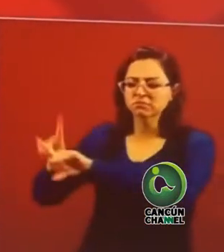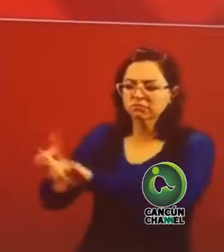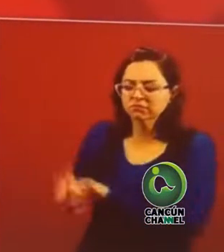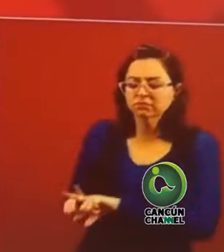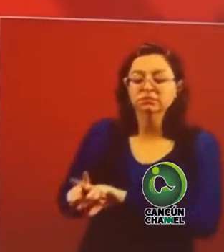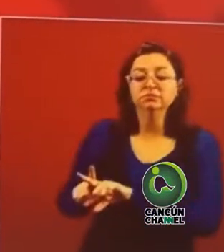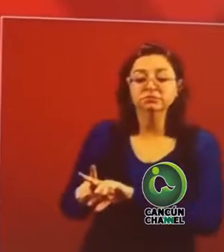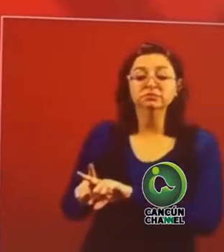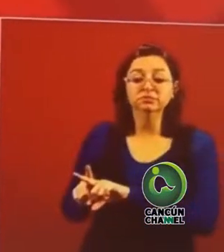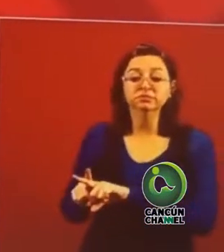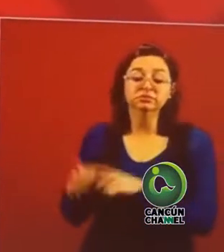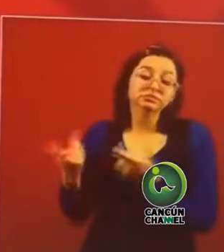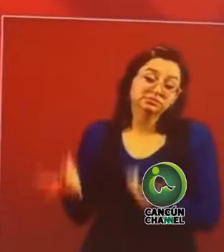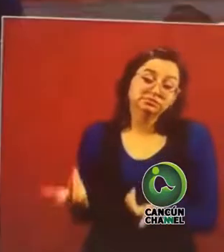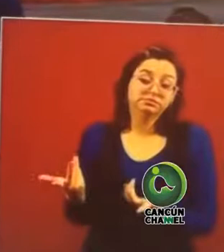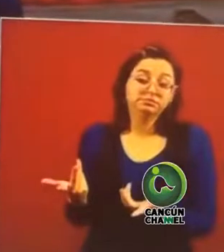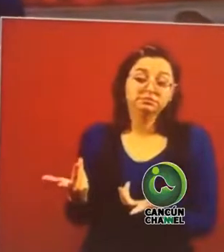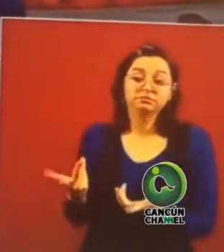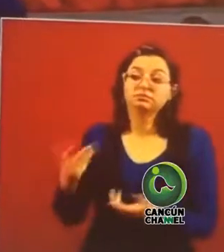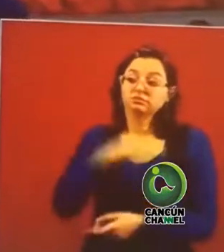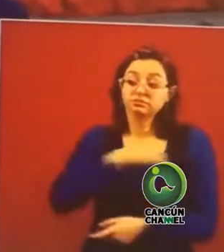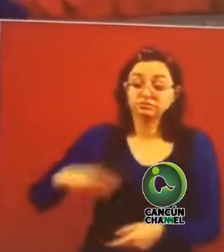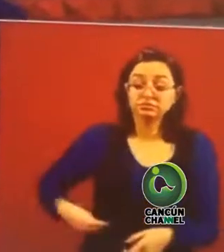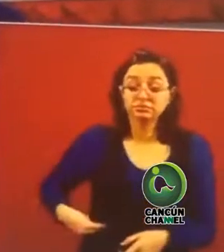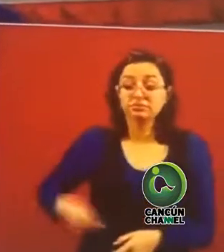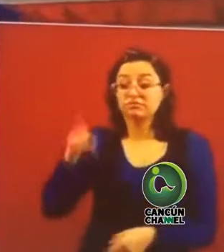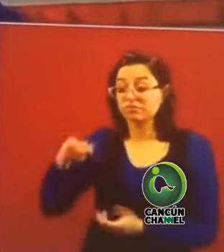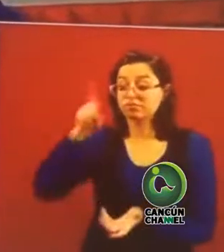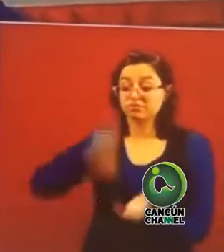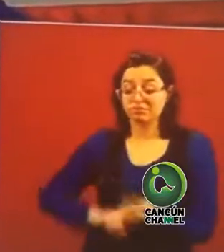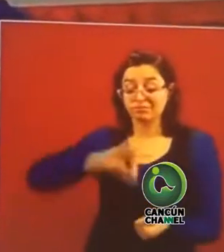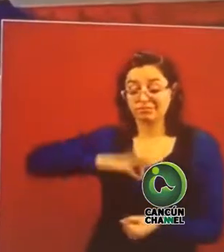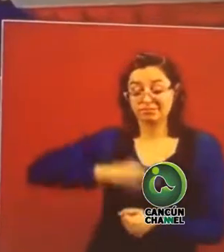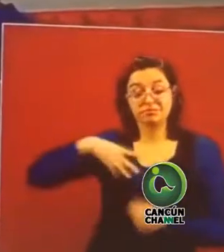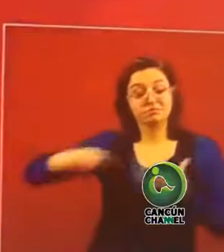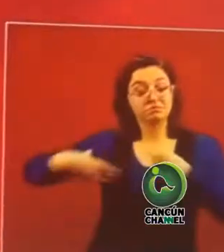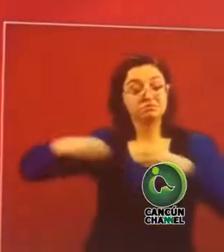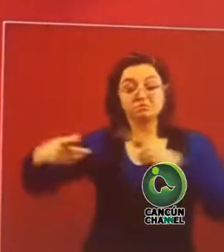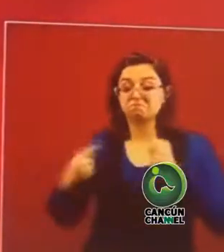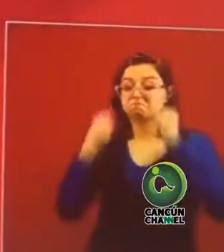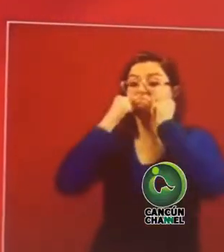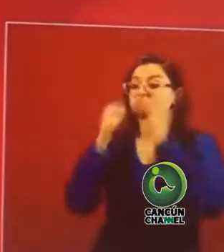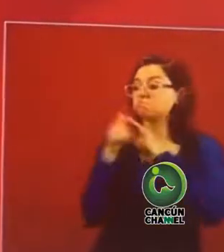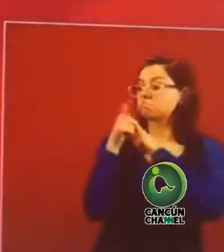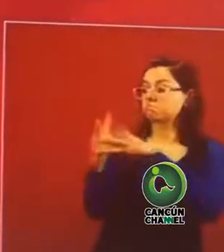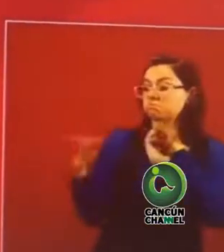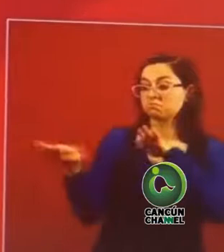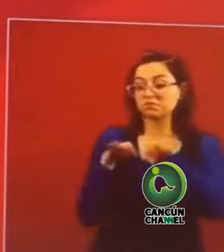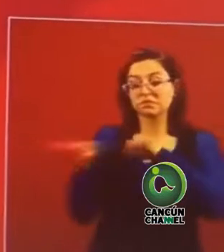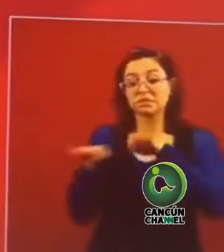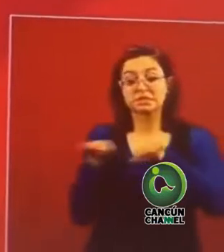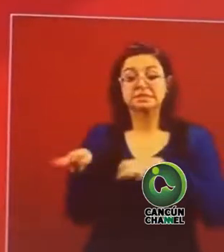pues como lo decíamos aquí en municipios donde hay altos contagios. Entonces es bastante,